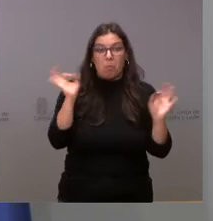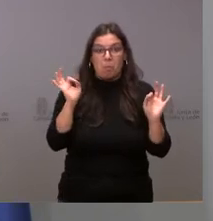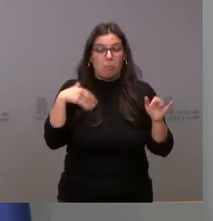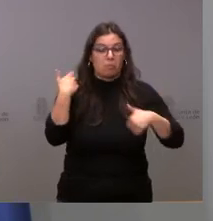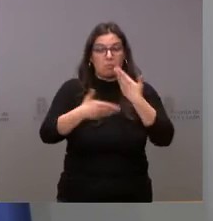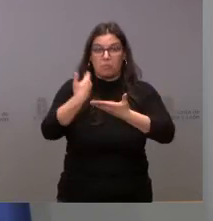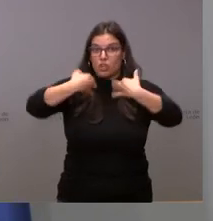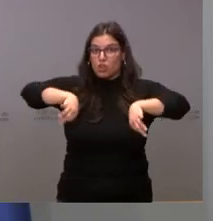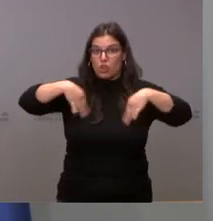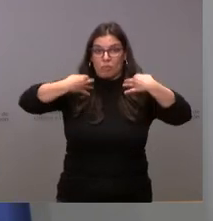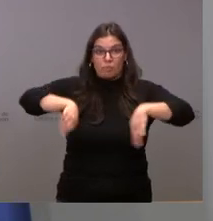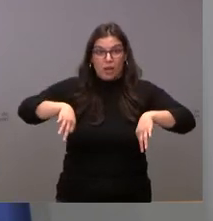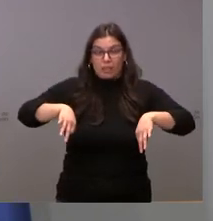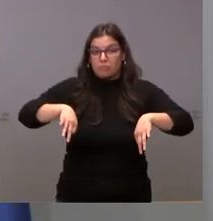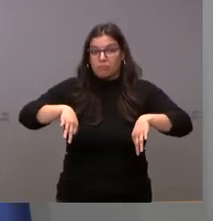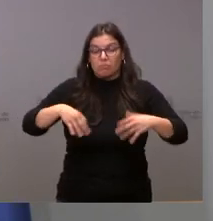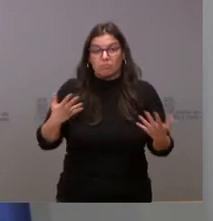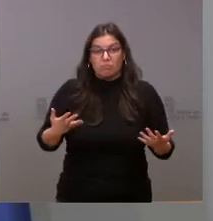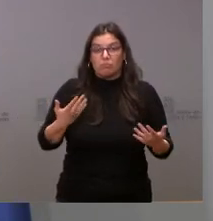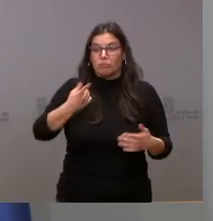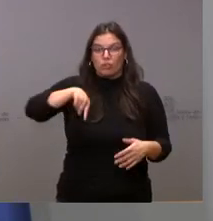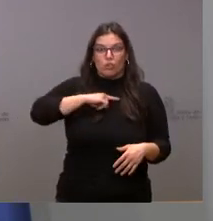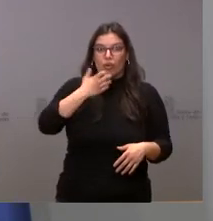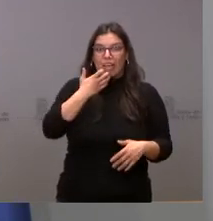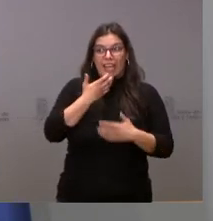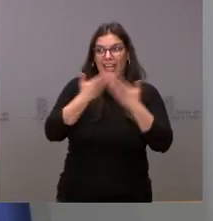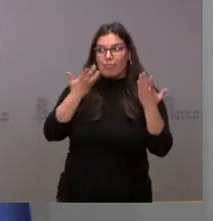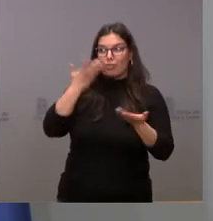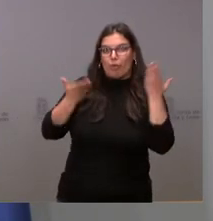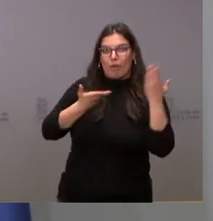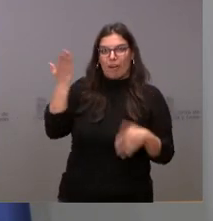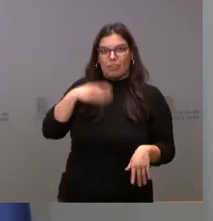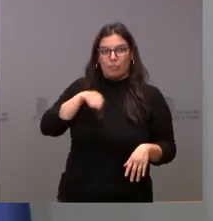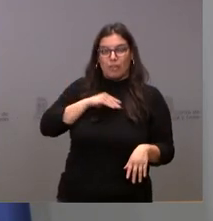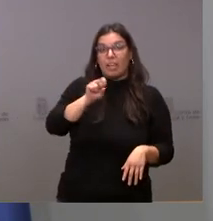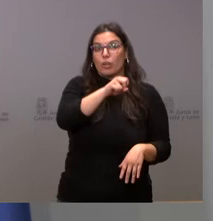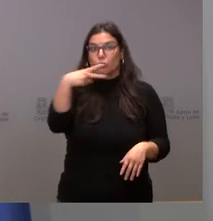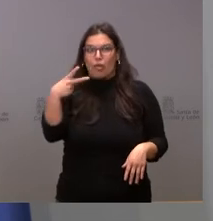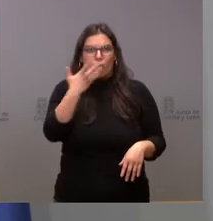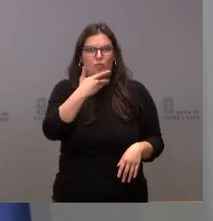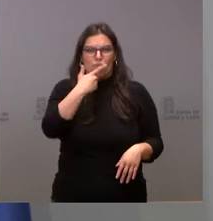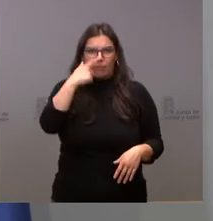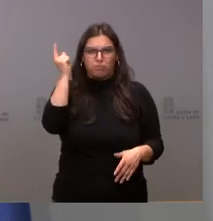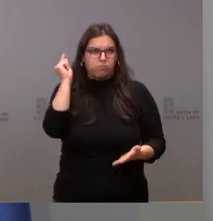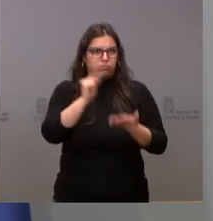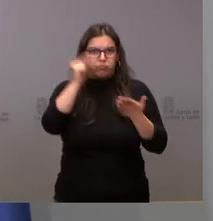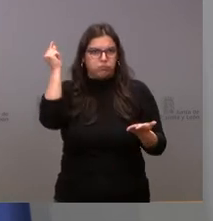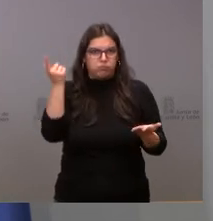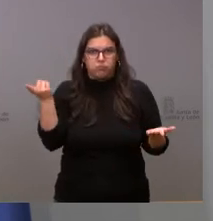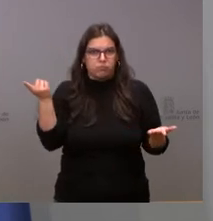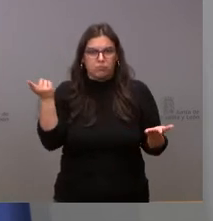con total normalidad, que hemos sido un ejemplo dentro del conjunto nacional, que el resultado se ha conocido muy